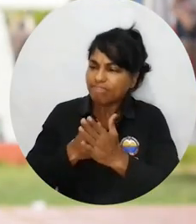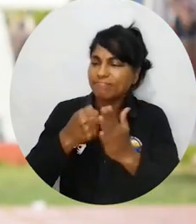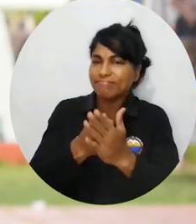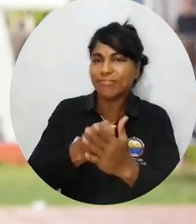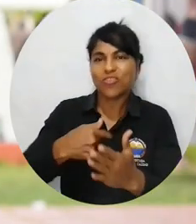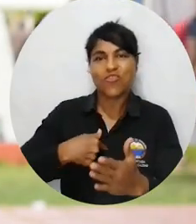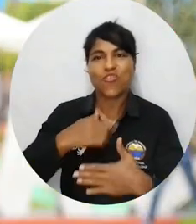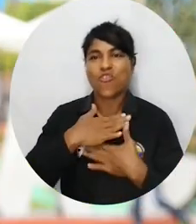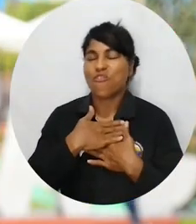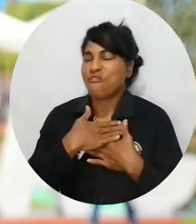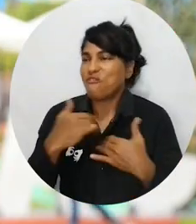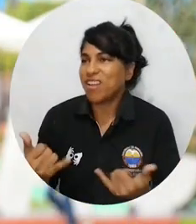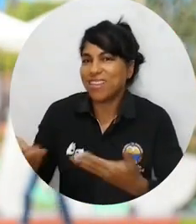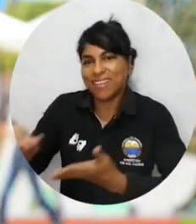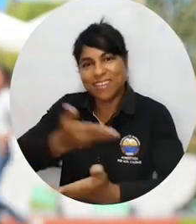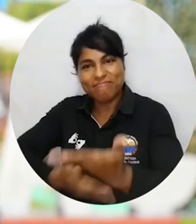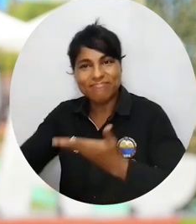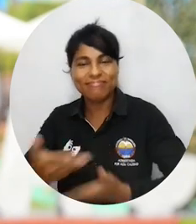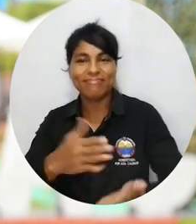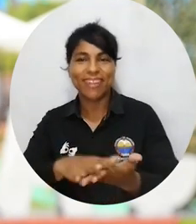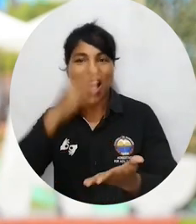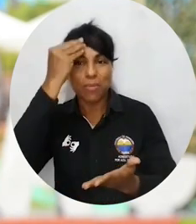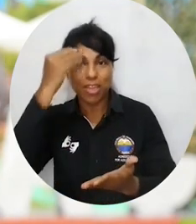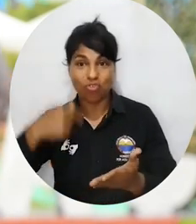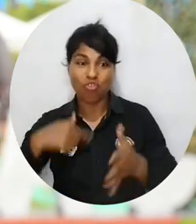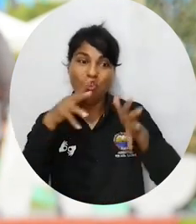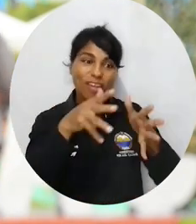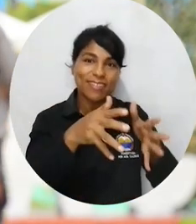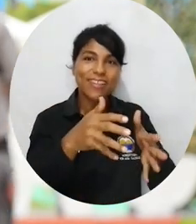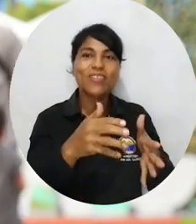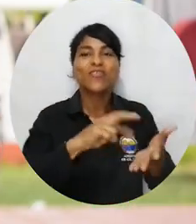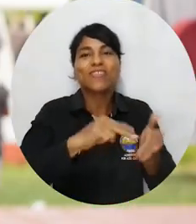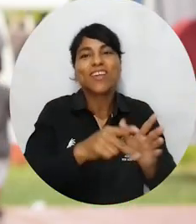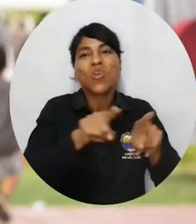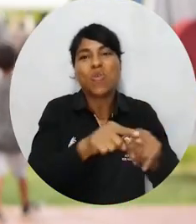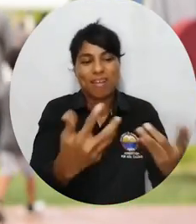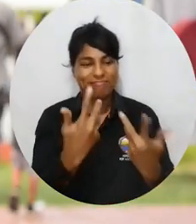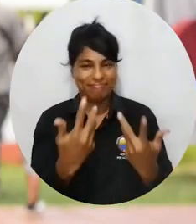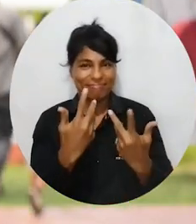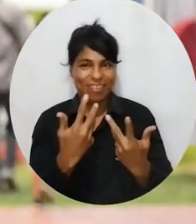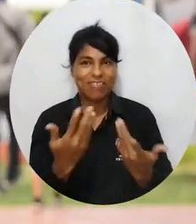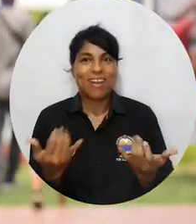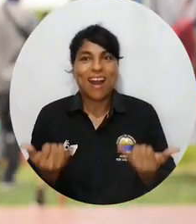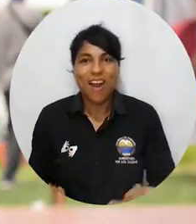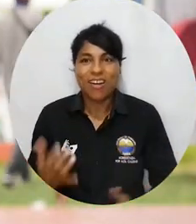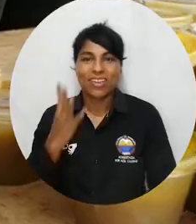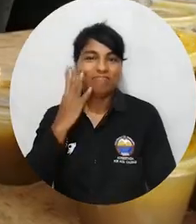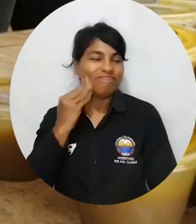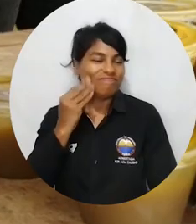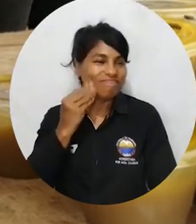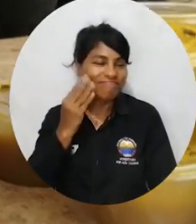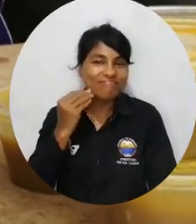yo maravillada, feliz de compartir, de aprender. Yo siempre he dicho que el que enseña aprende doble. Y esto es una de las experiencias precisamente